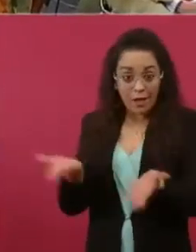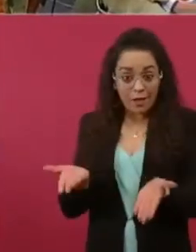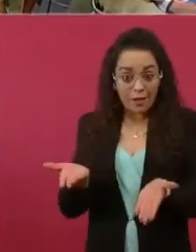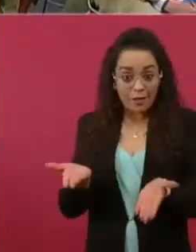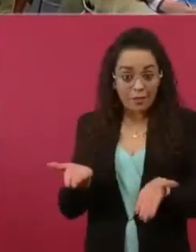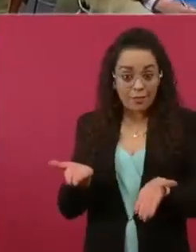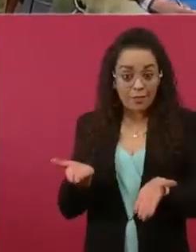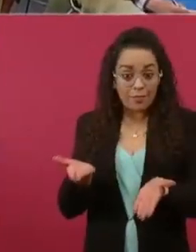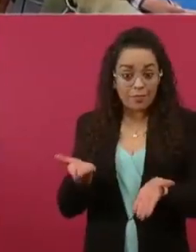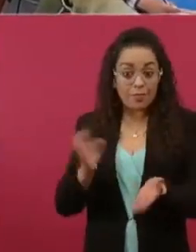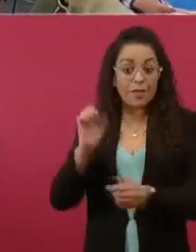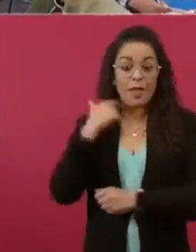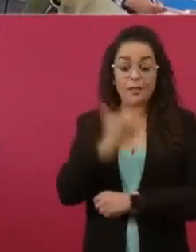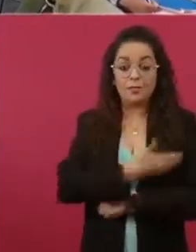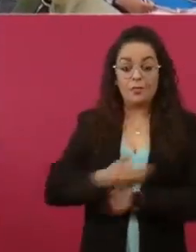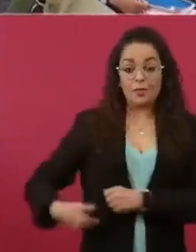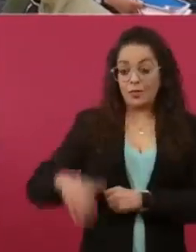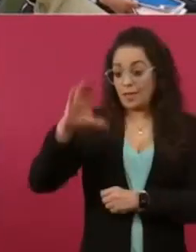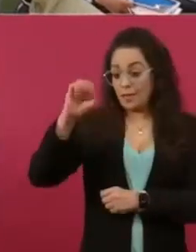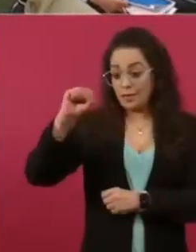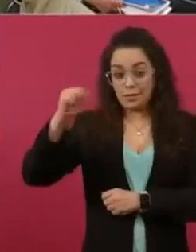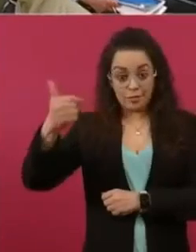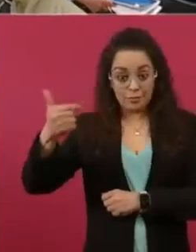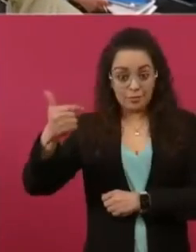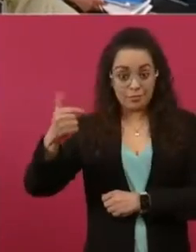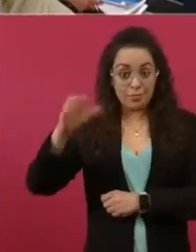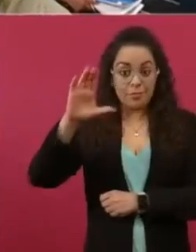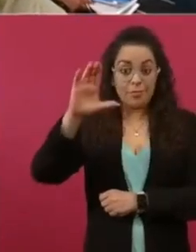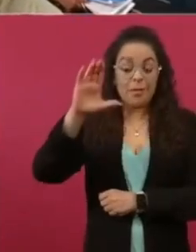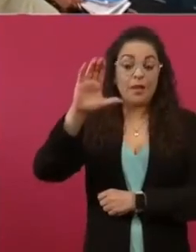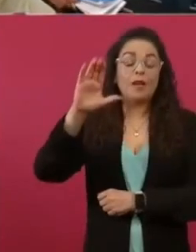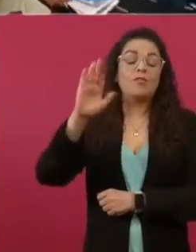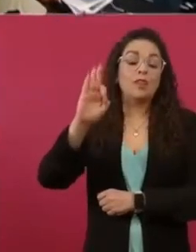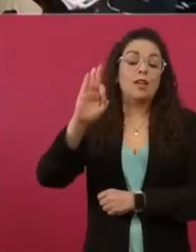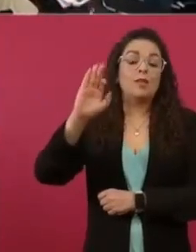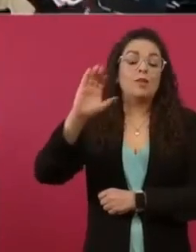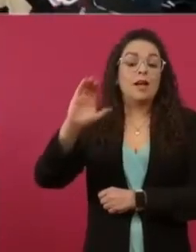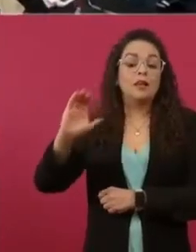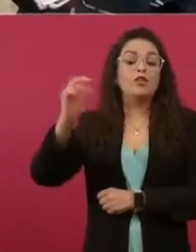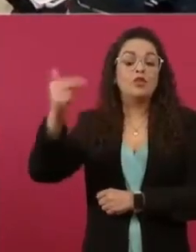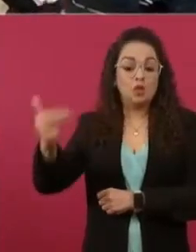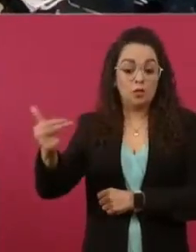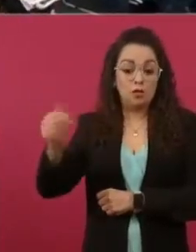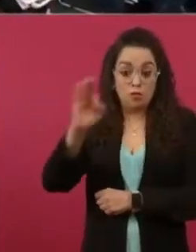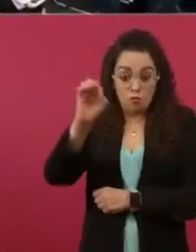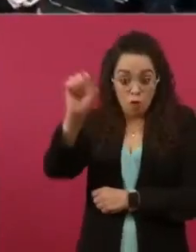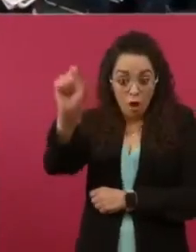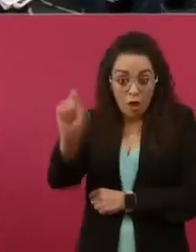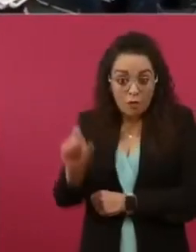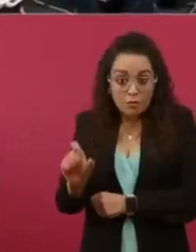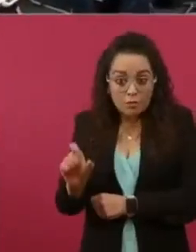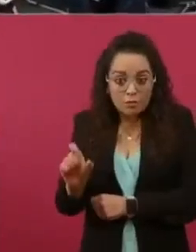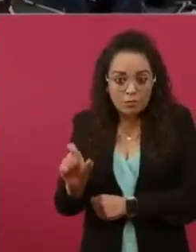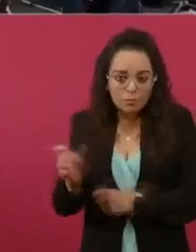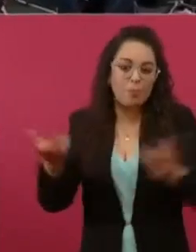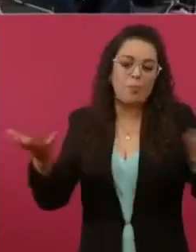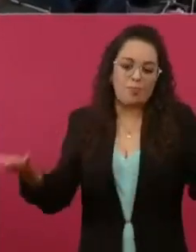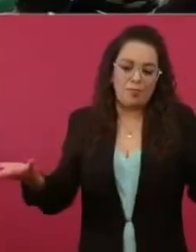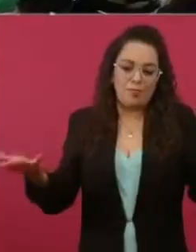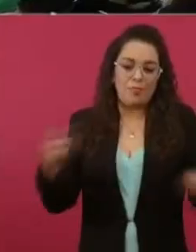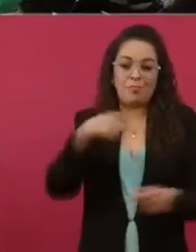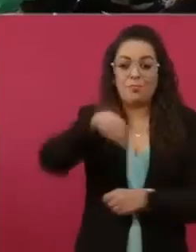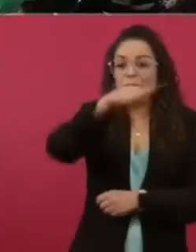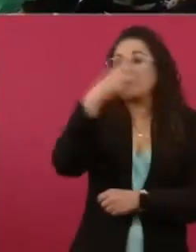de Gortari? No. ¿Calderón? ¿Fox? No. Ah, entonces no. ¿Ya? Ya se,